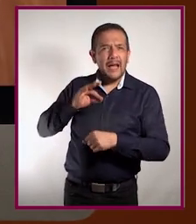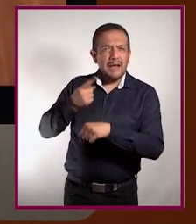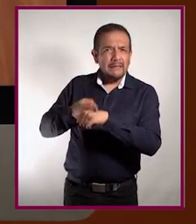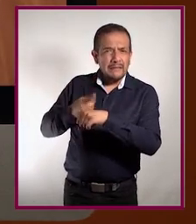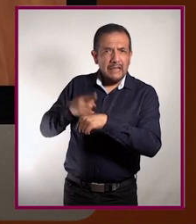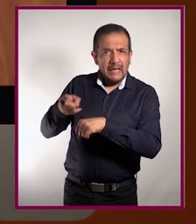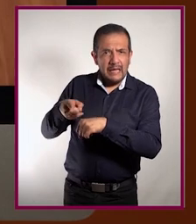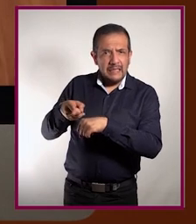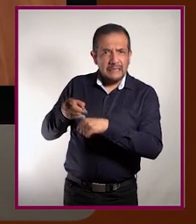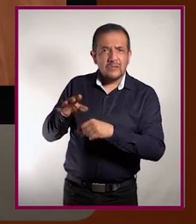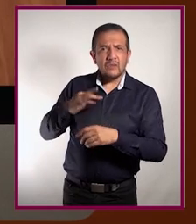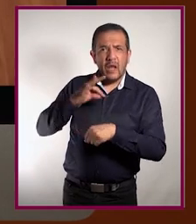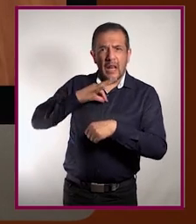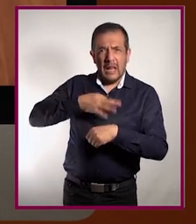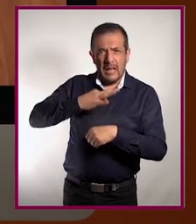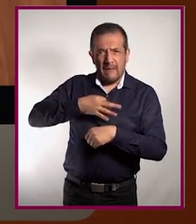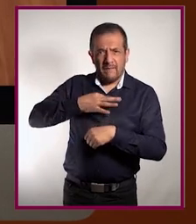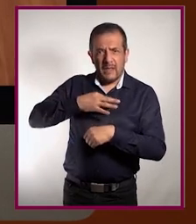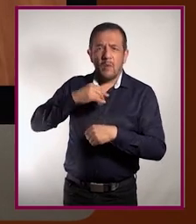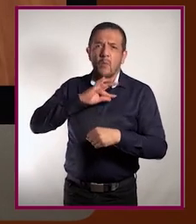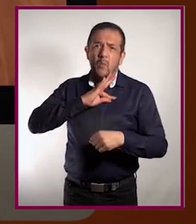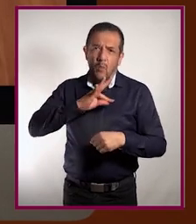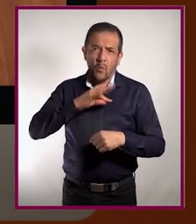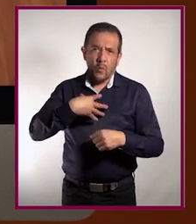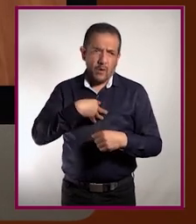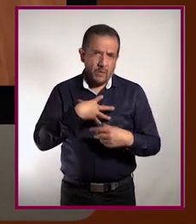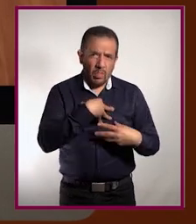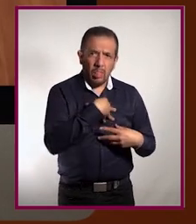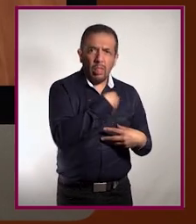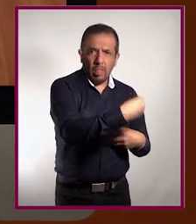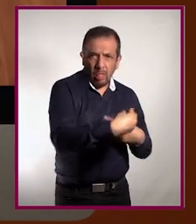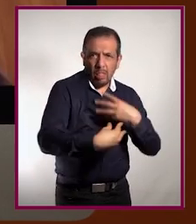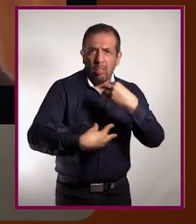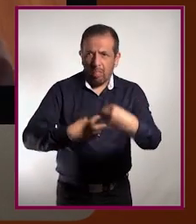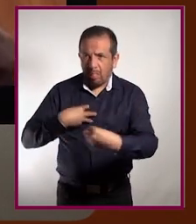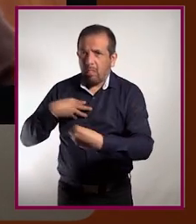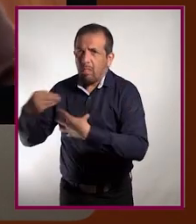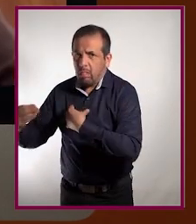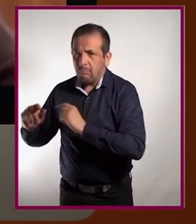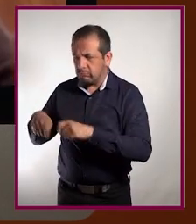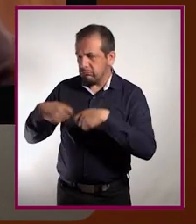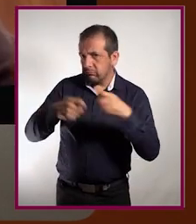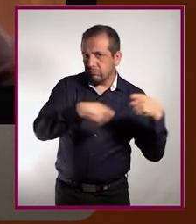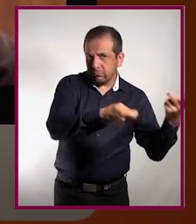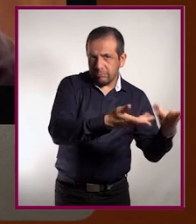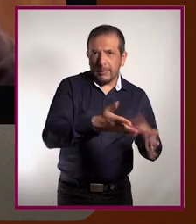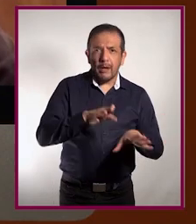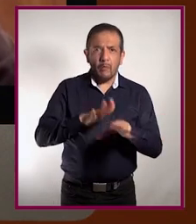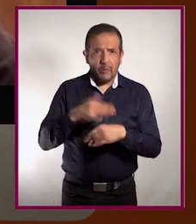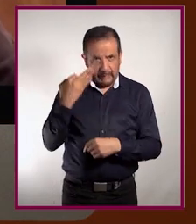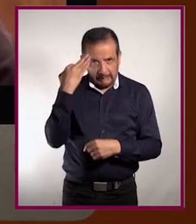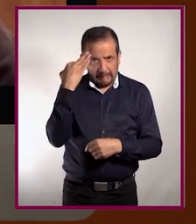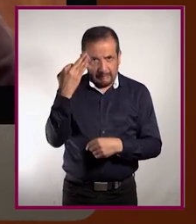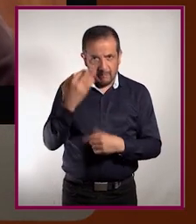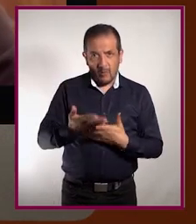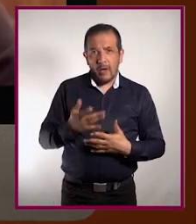capacidad que tienen las infecciones de pasarse de una persona a otra o de transmitirse de una persona a otra por diferentes vías, que eso depende de